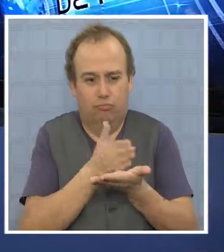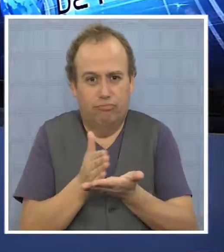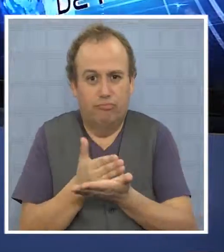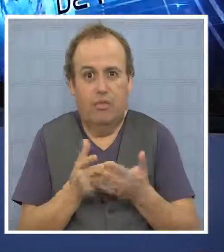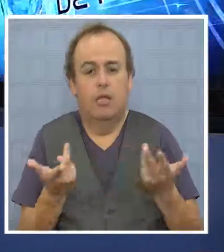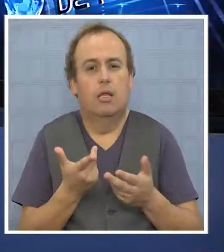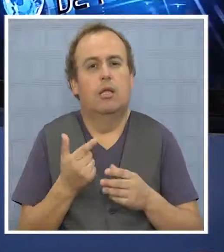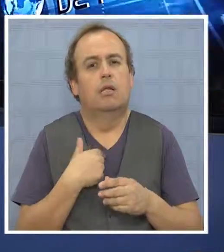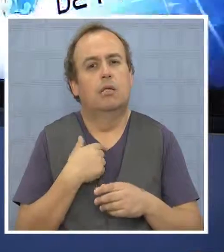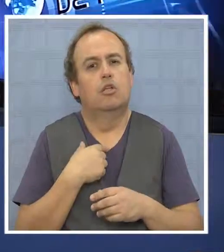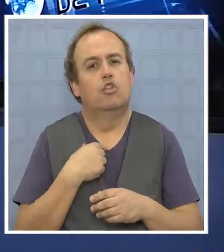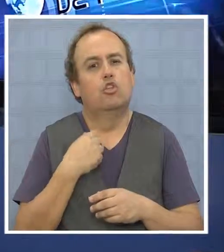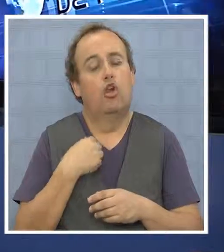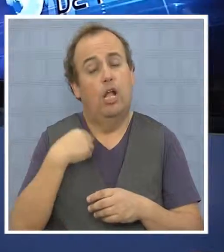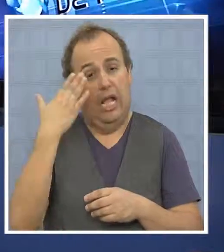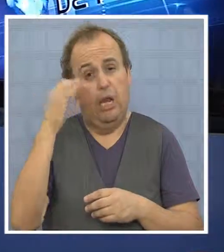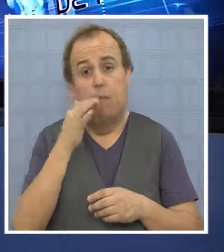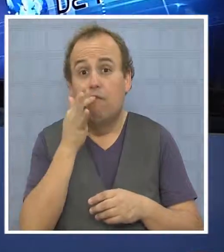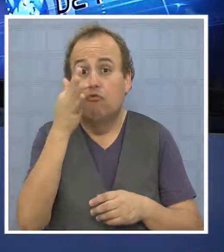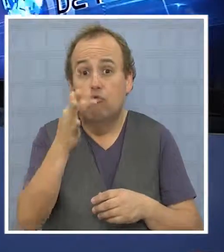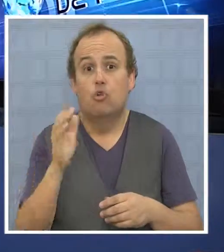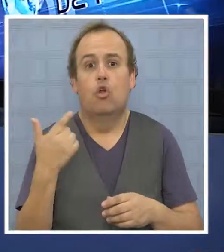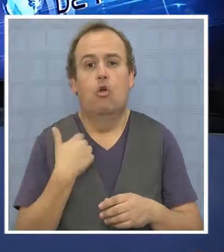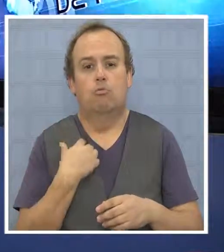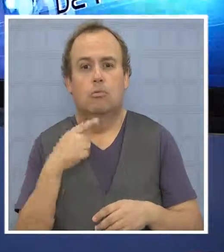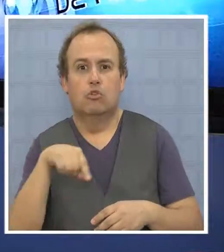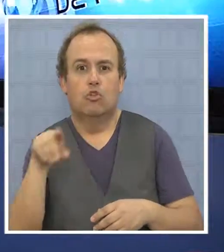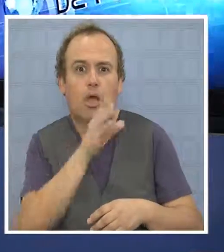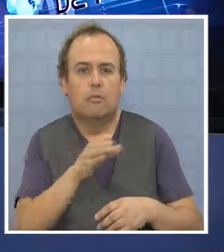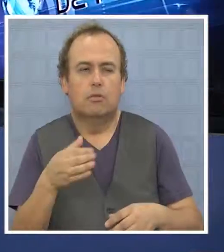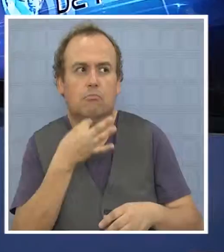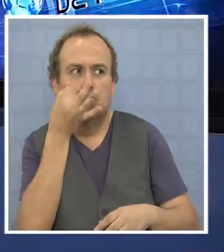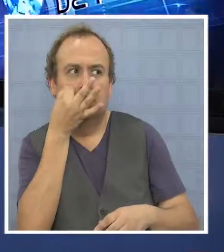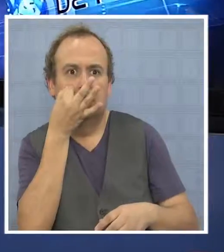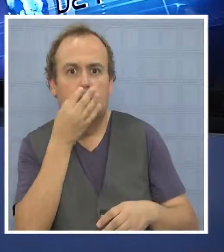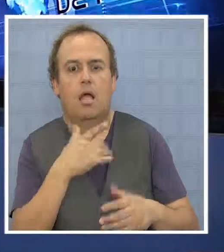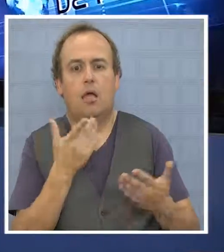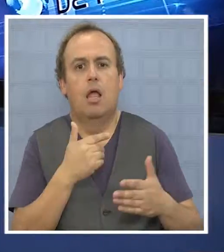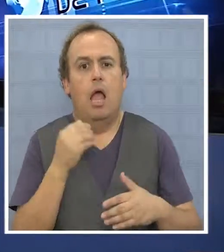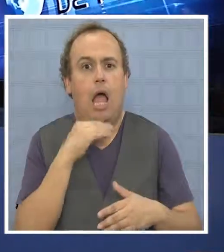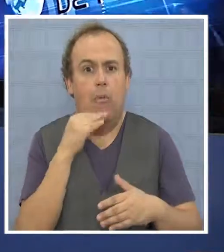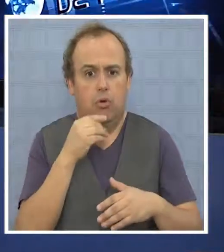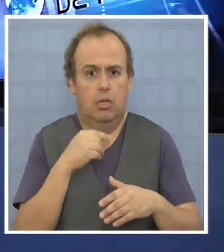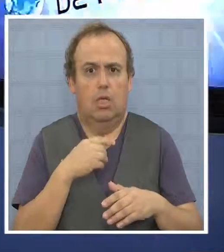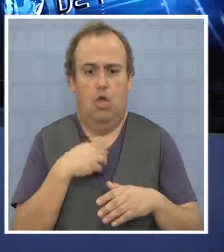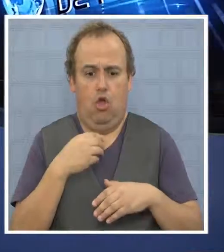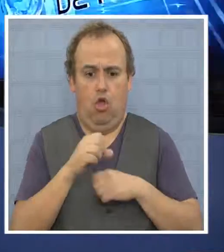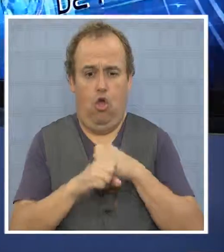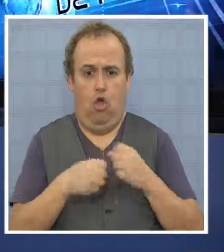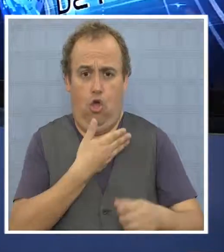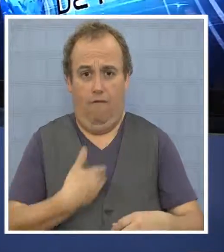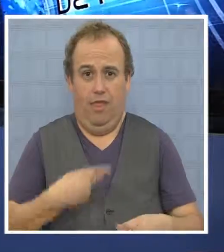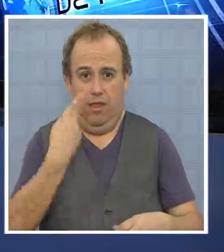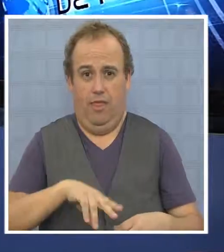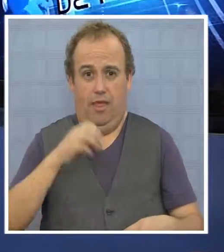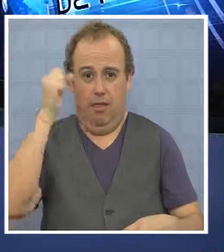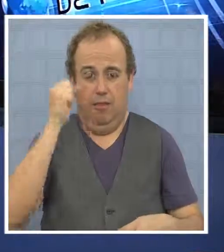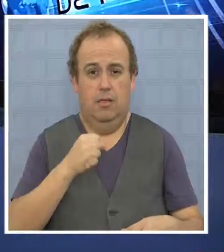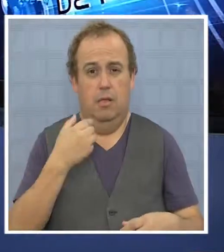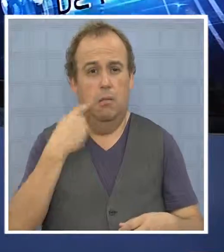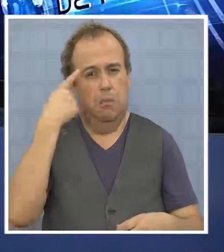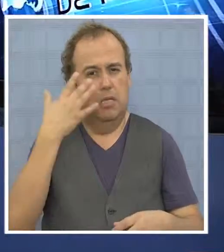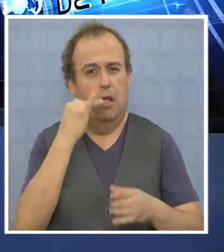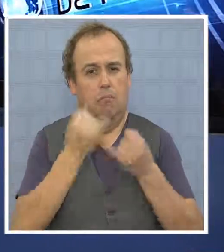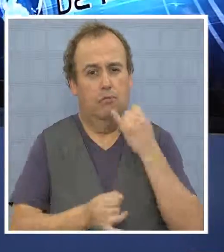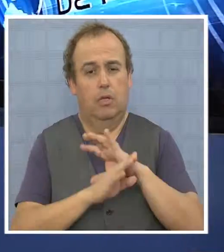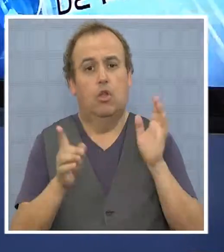medidas nosotros sentimos que van a ir percibiéndose recién. Y le hemos dicho al gobierno que apuremos el tranco porque queda todavía la mitad del gobierno. O sea, no es que no haya